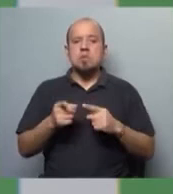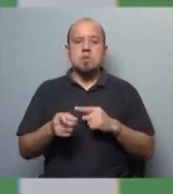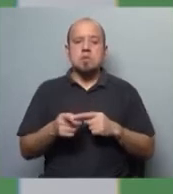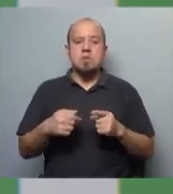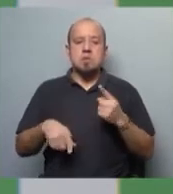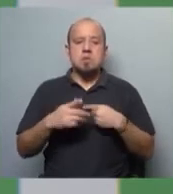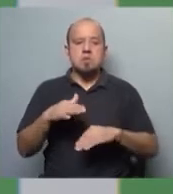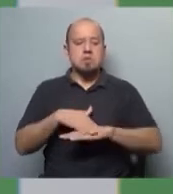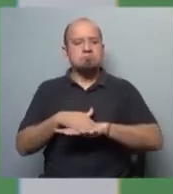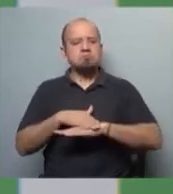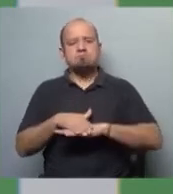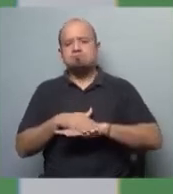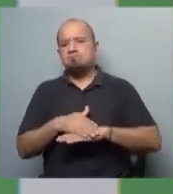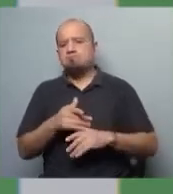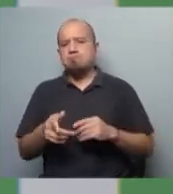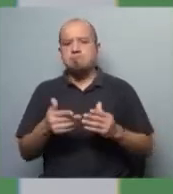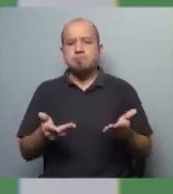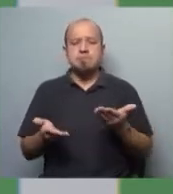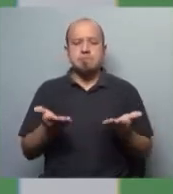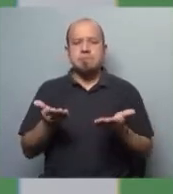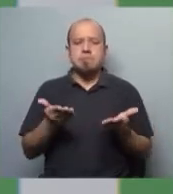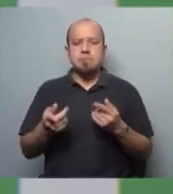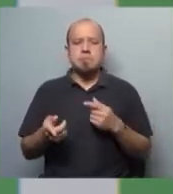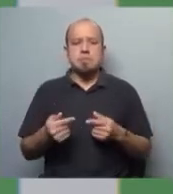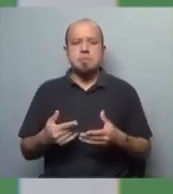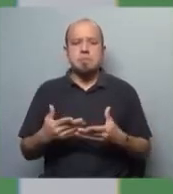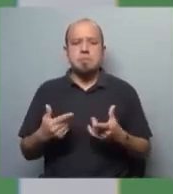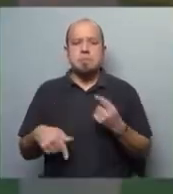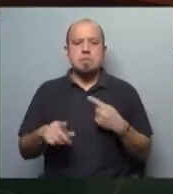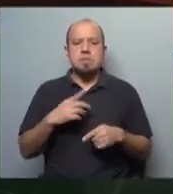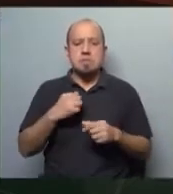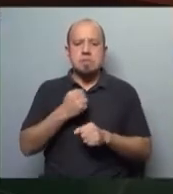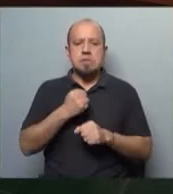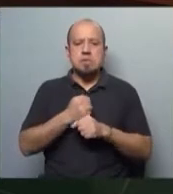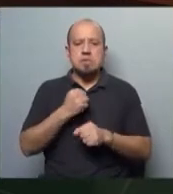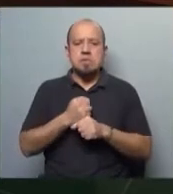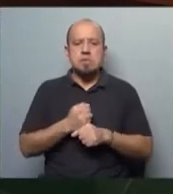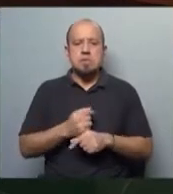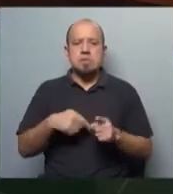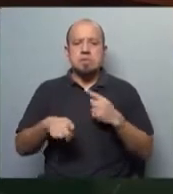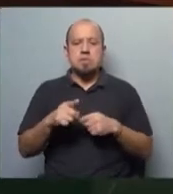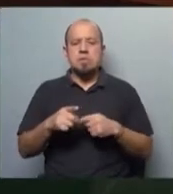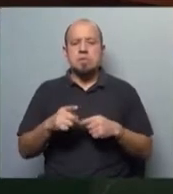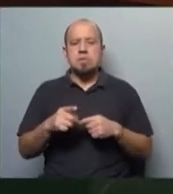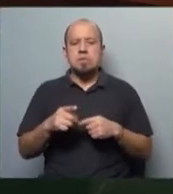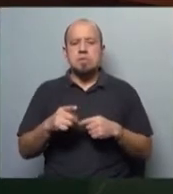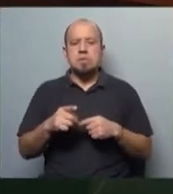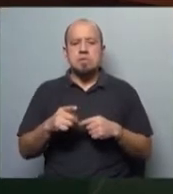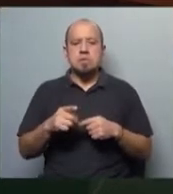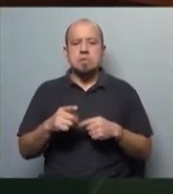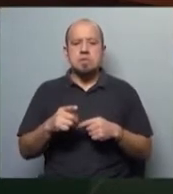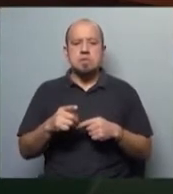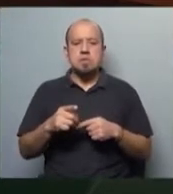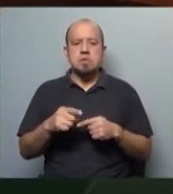niveles mínimos de estabilidad y de aporte desde el punto de vista del trabajo a la dinámica de